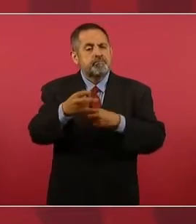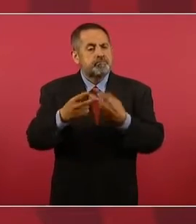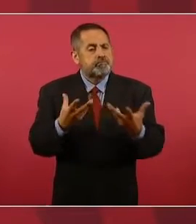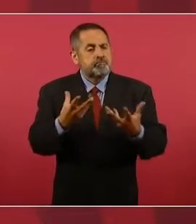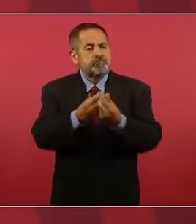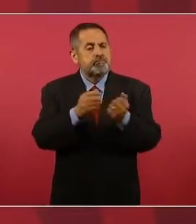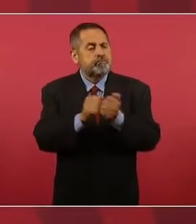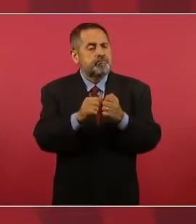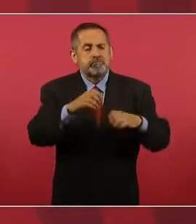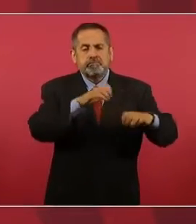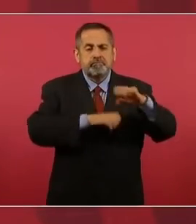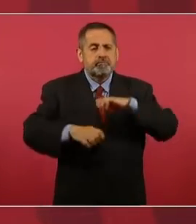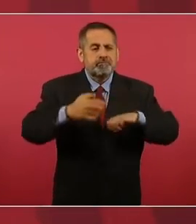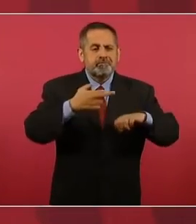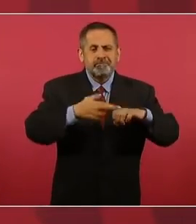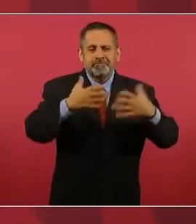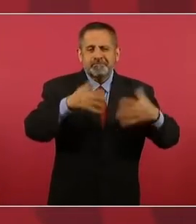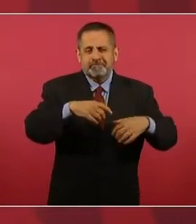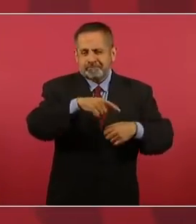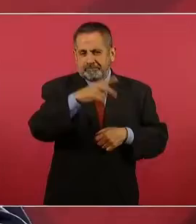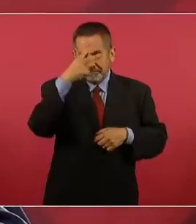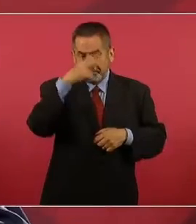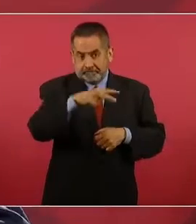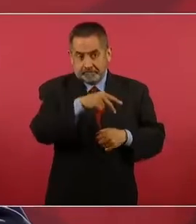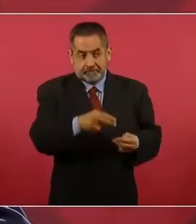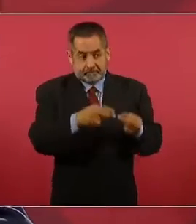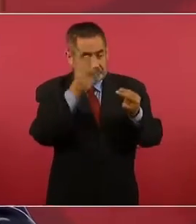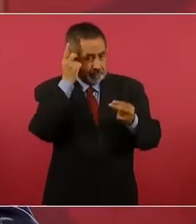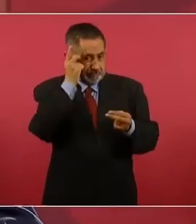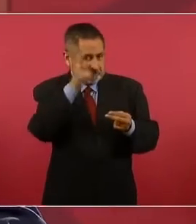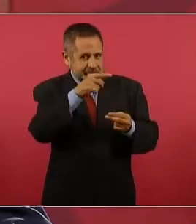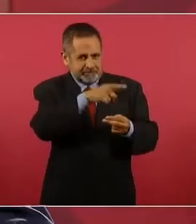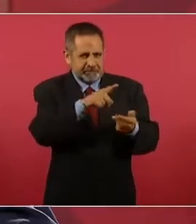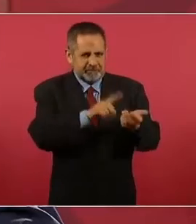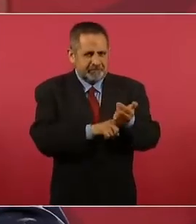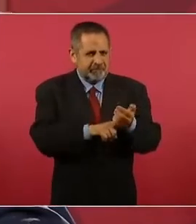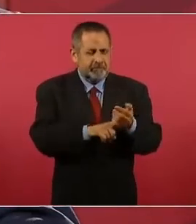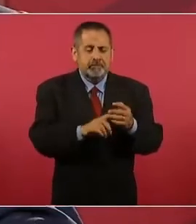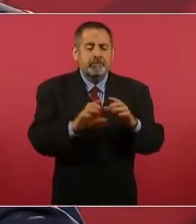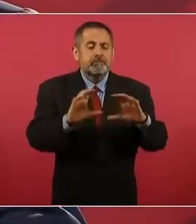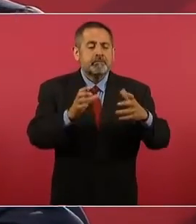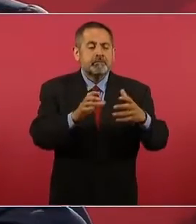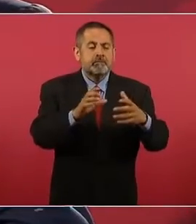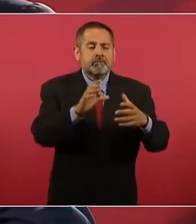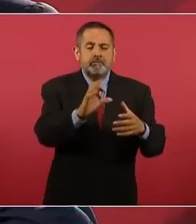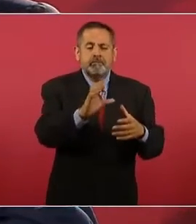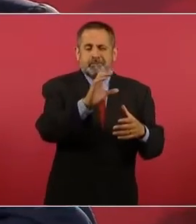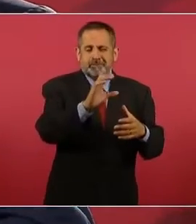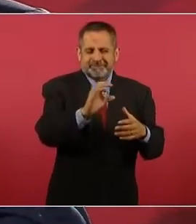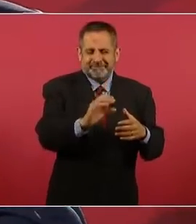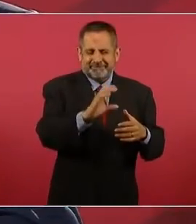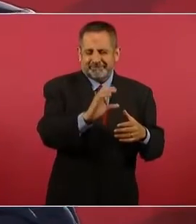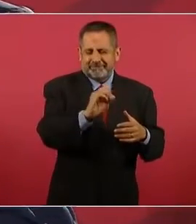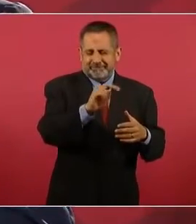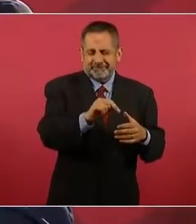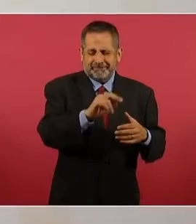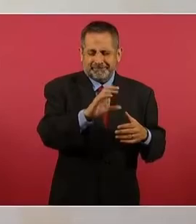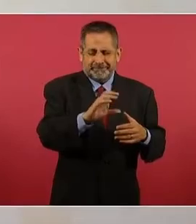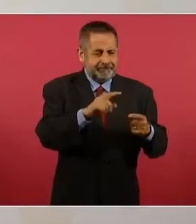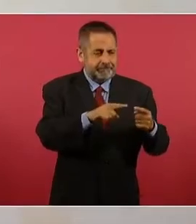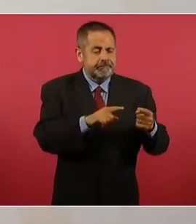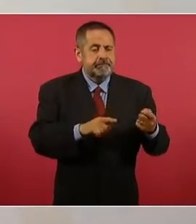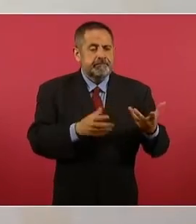empresarios de México, del Consejo Coronel Empresarial, y antes era la